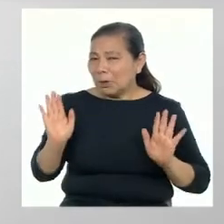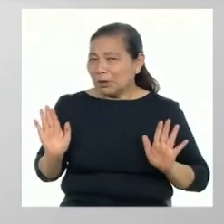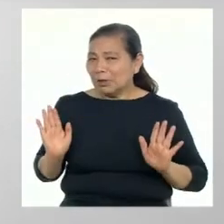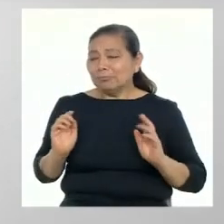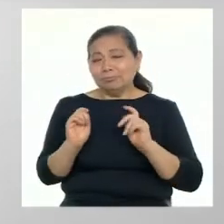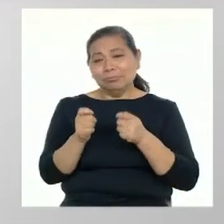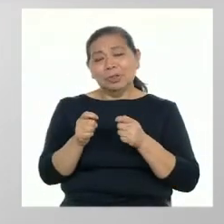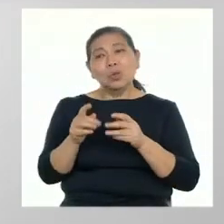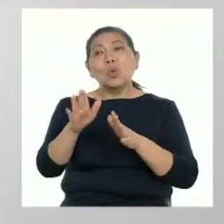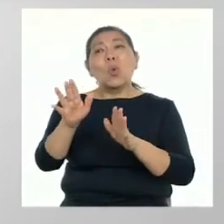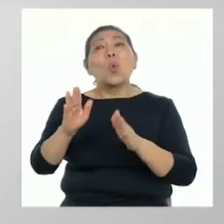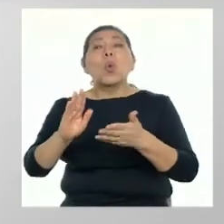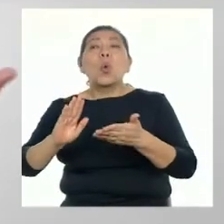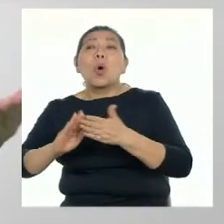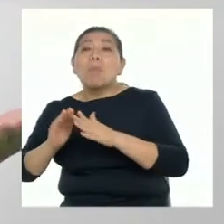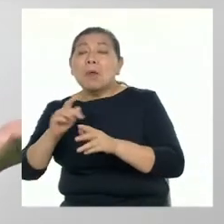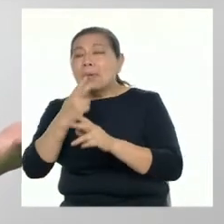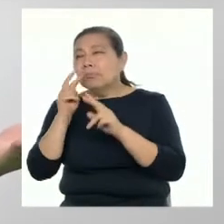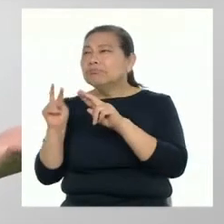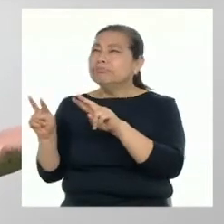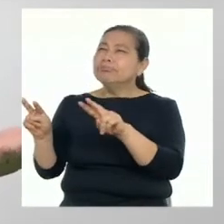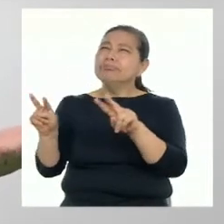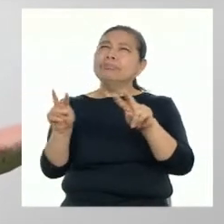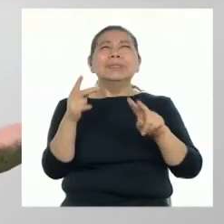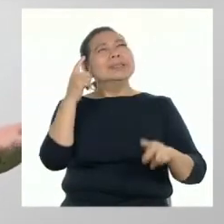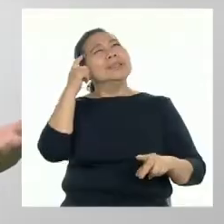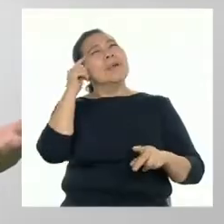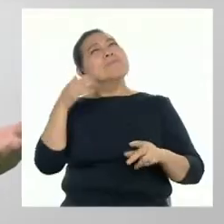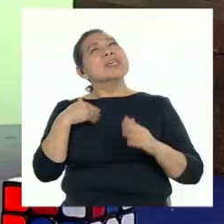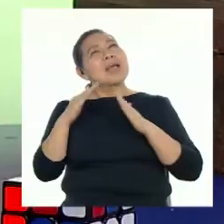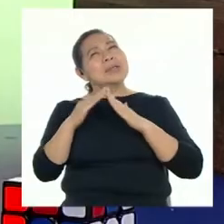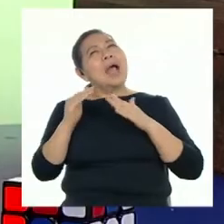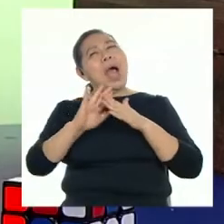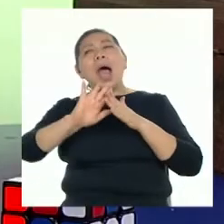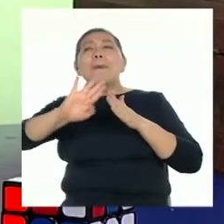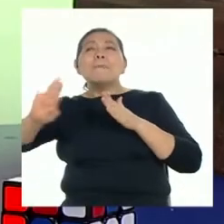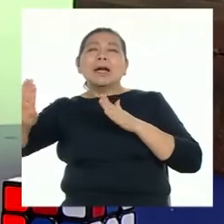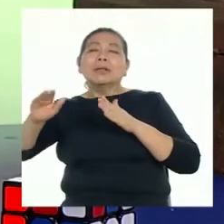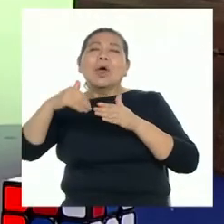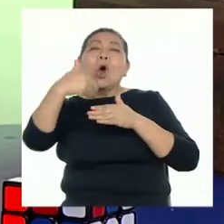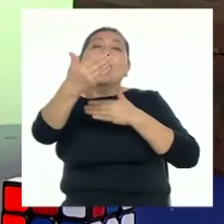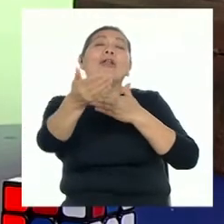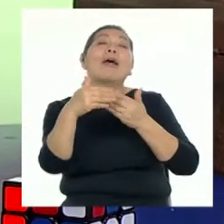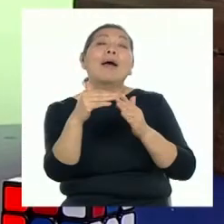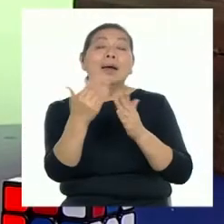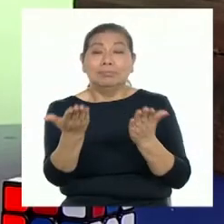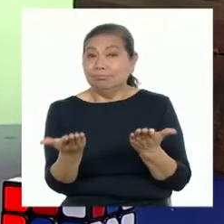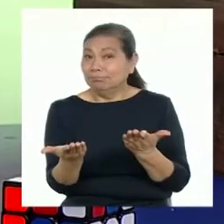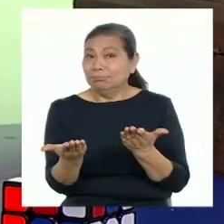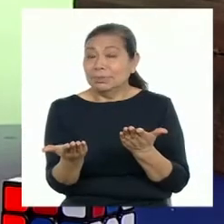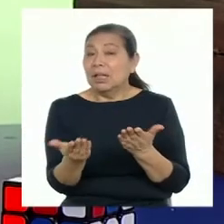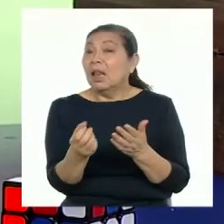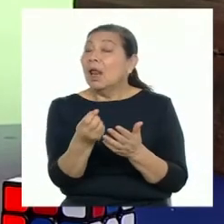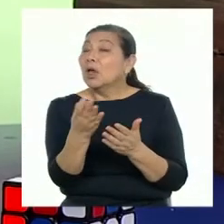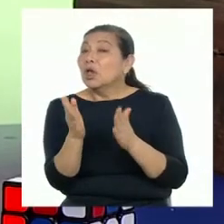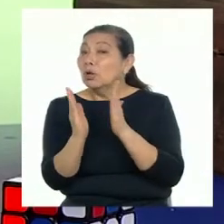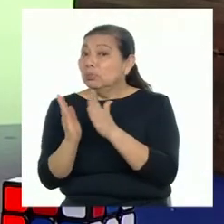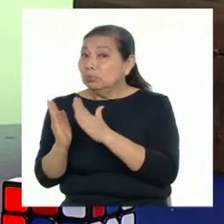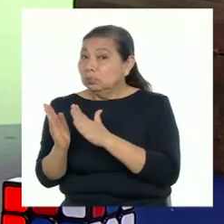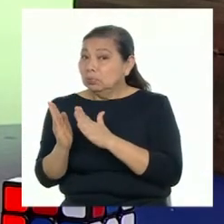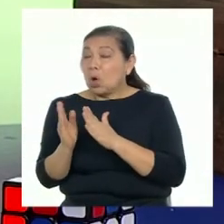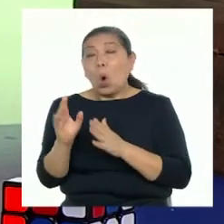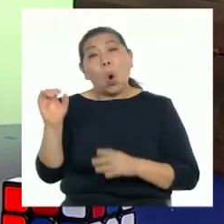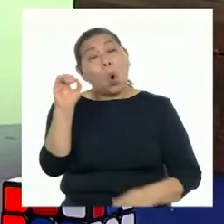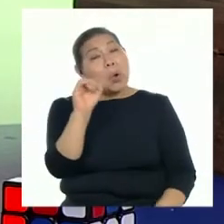que nos brinda el entorno. Miremos más allá del hogar. Profesora, ¿se refiere a aquellas organizaciones